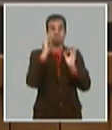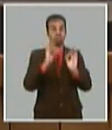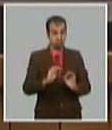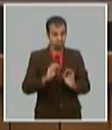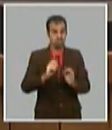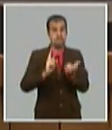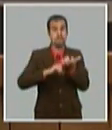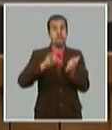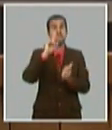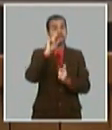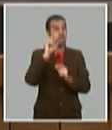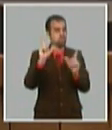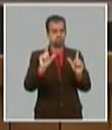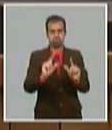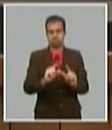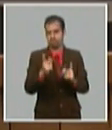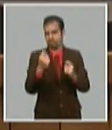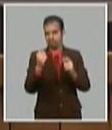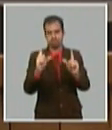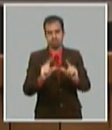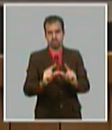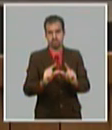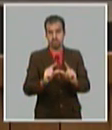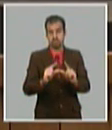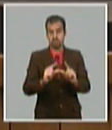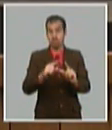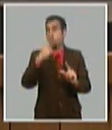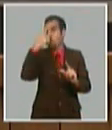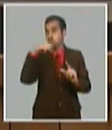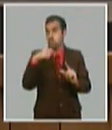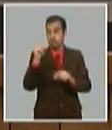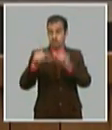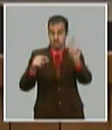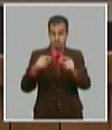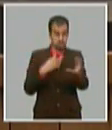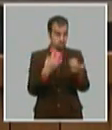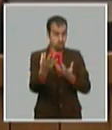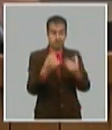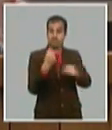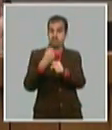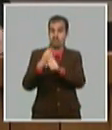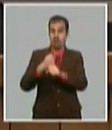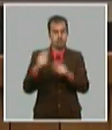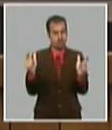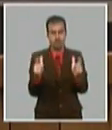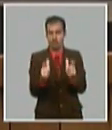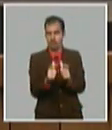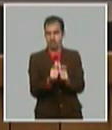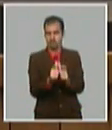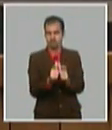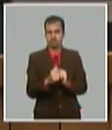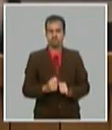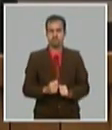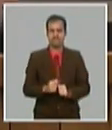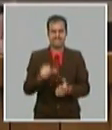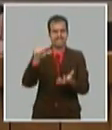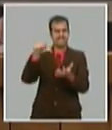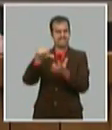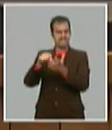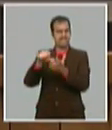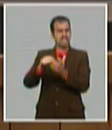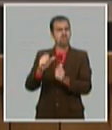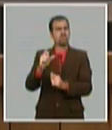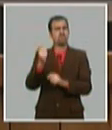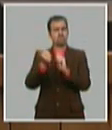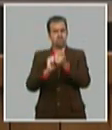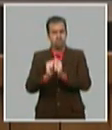bruto porque los niveles de actividad sociales disminuyen cierra los centros deportivos cierra los